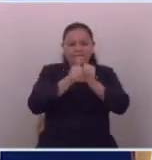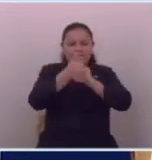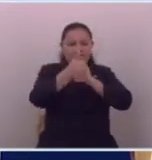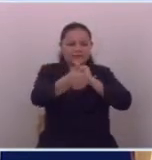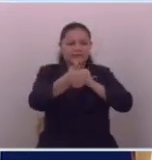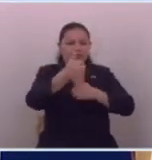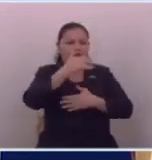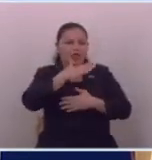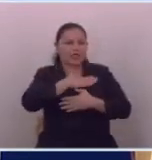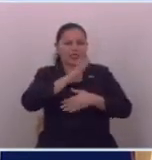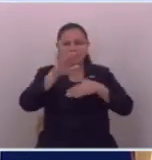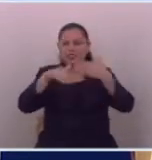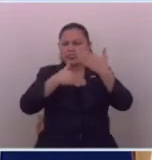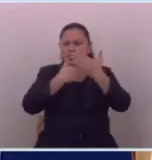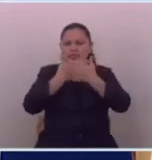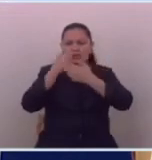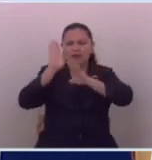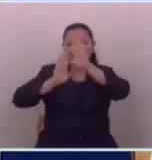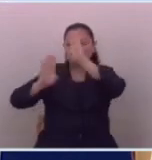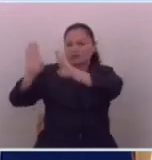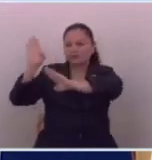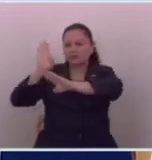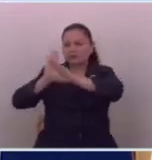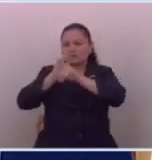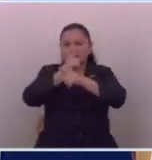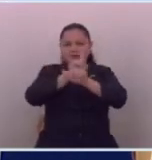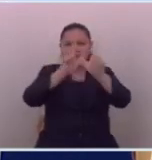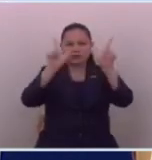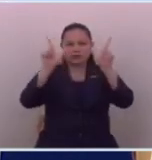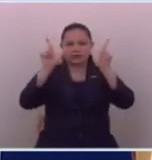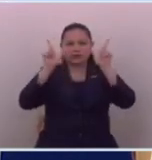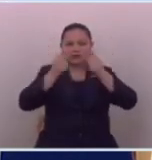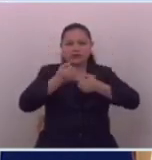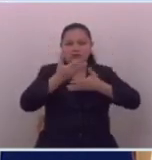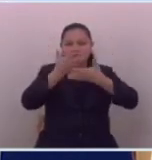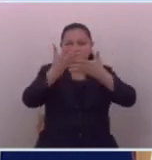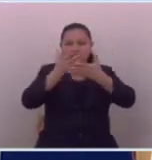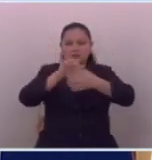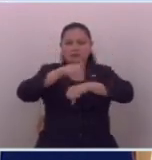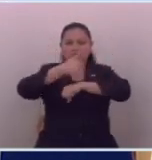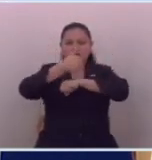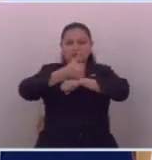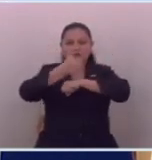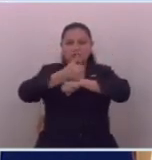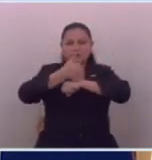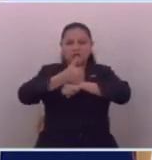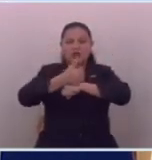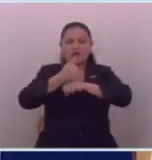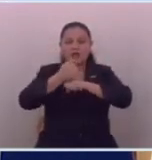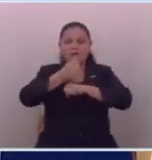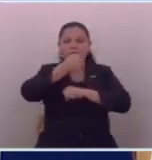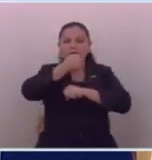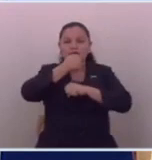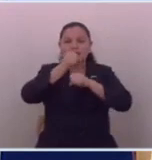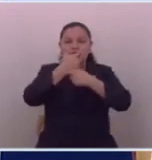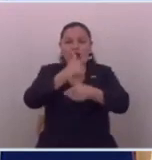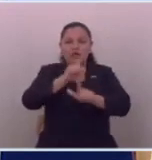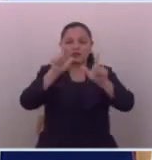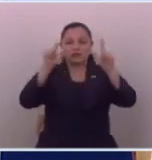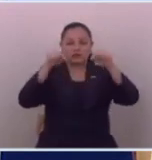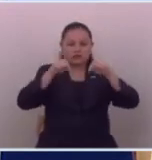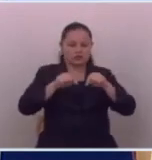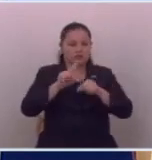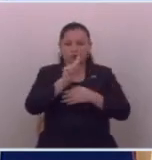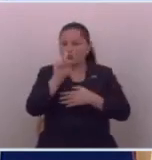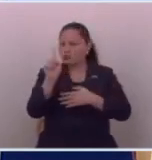que ha tenido a lo largo de los años la libertad de expresión y el establecimiento de una prensa libre. Ahora